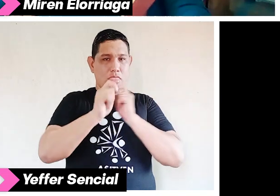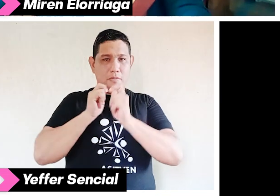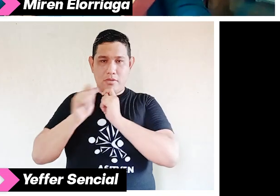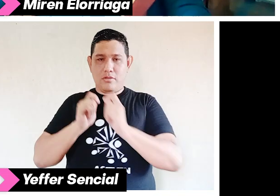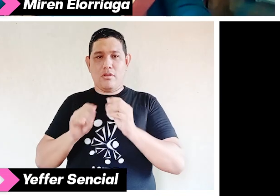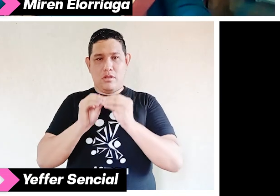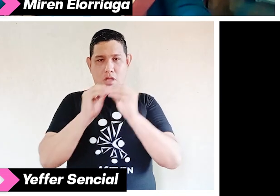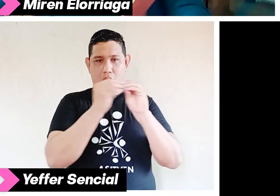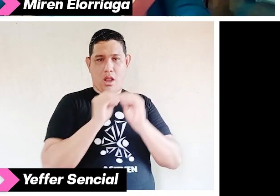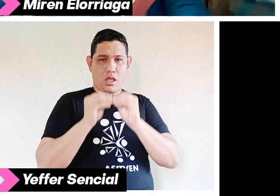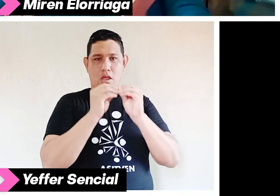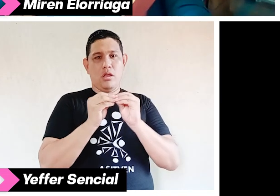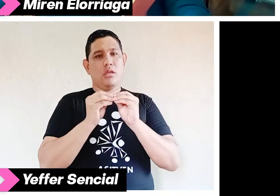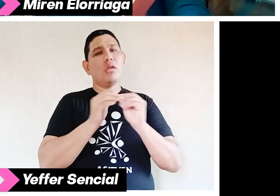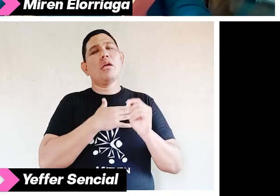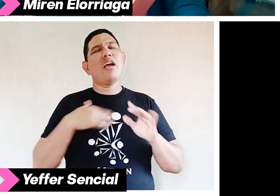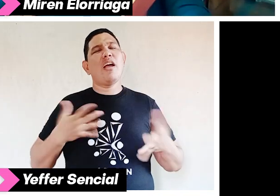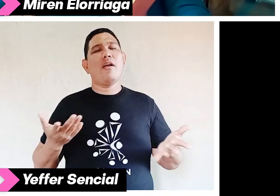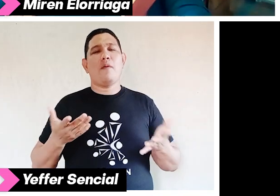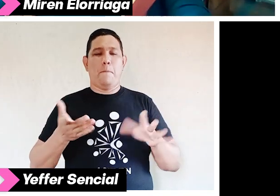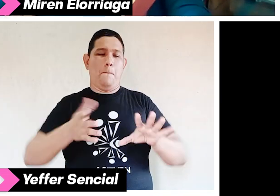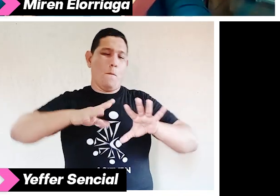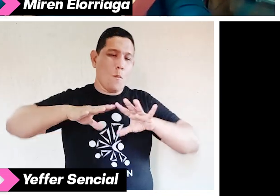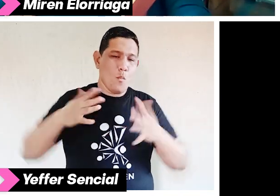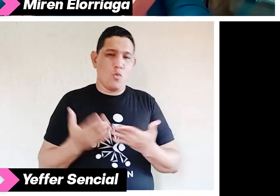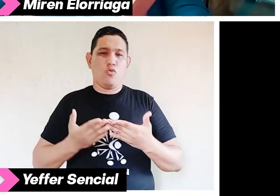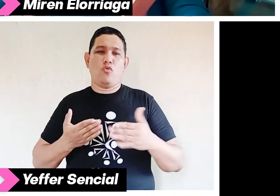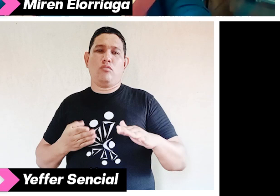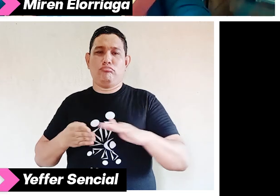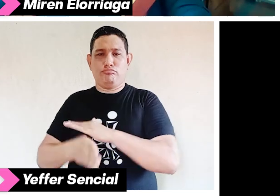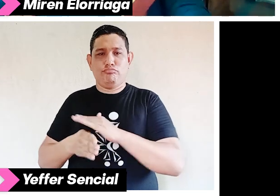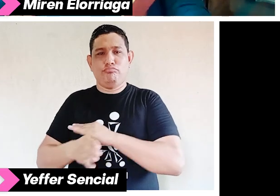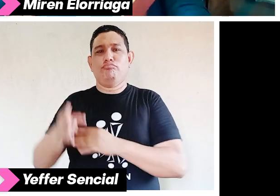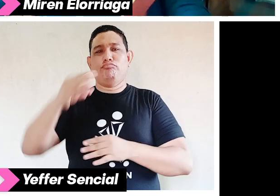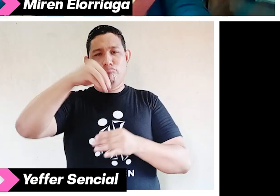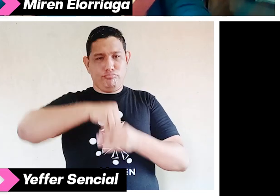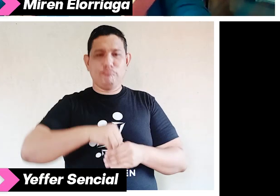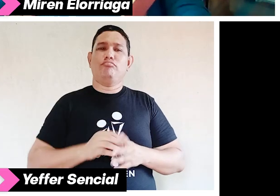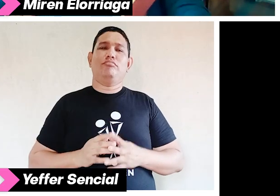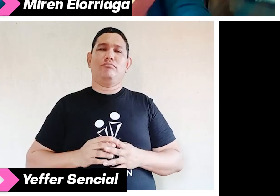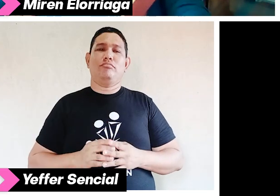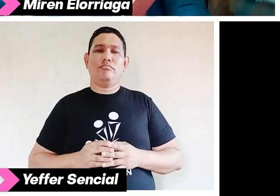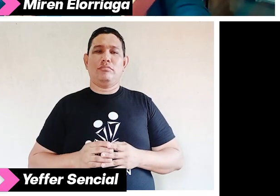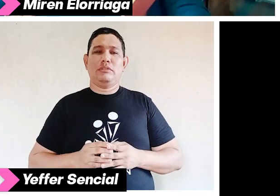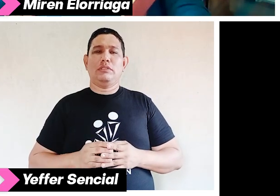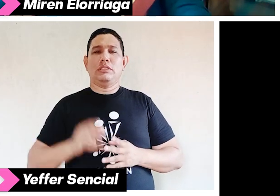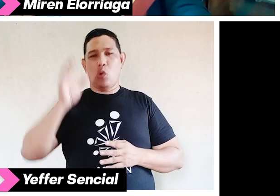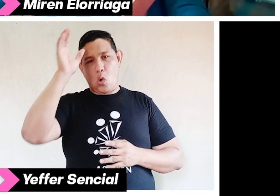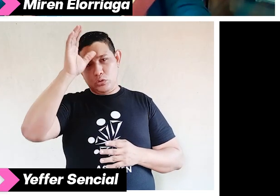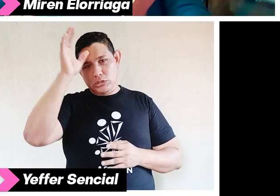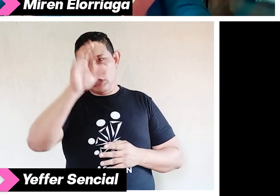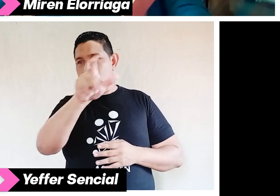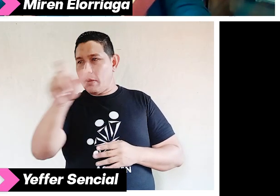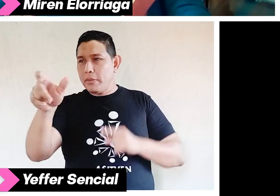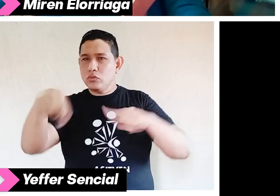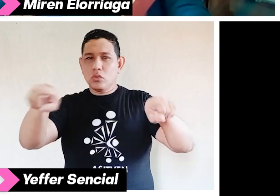contribuir a crear un mundo más inclusivo, a ir creando un poco más de conciencia de